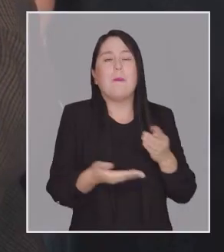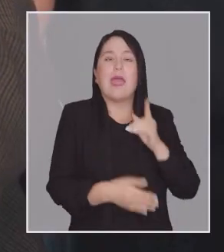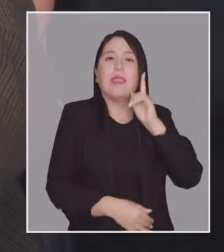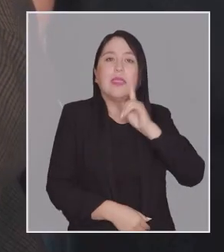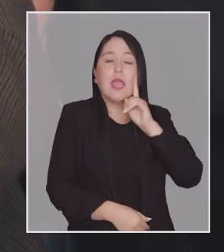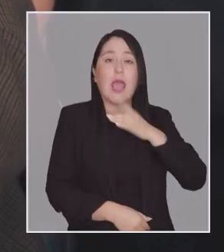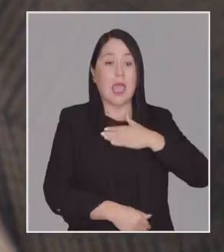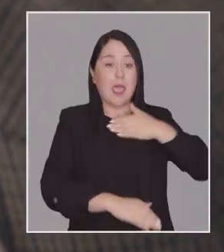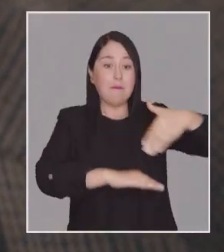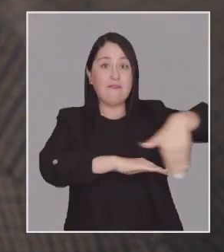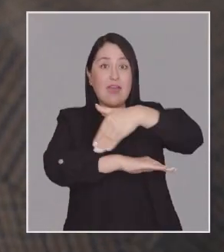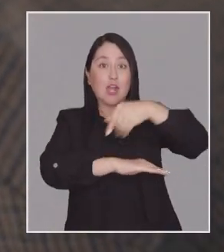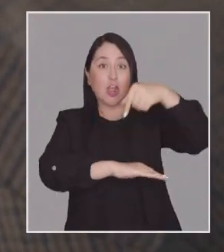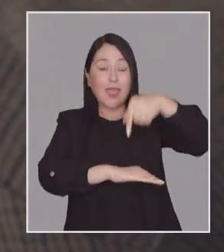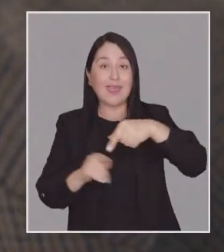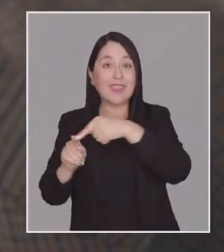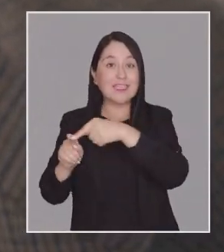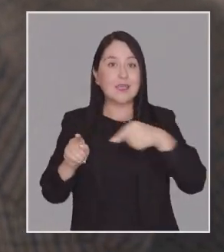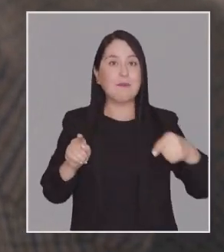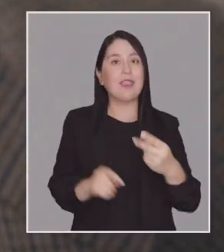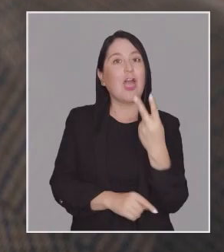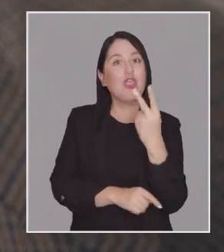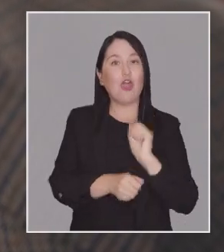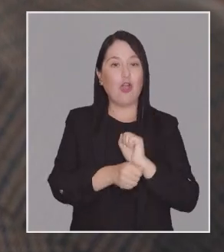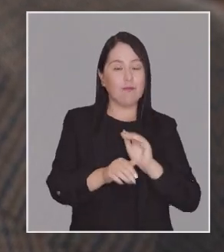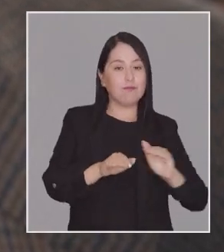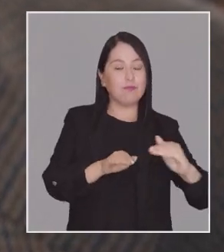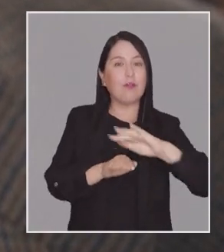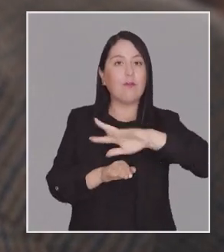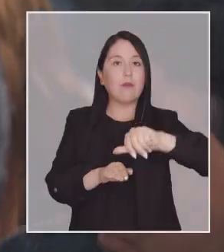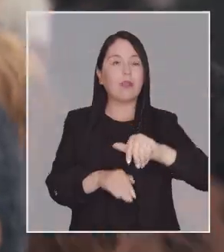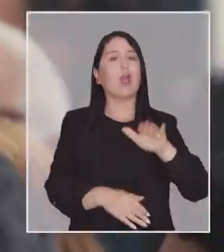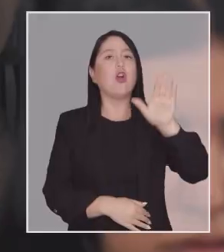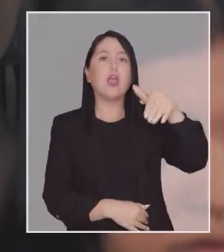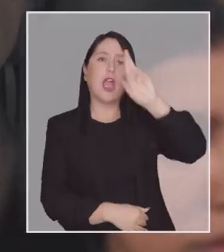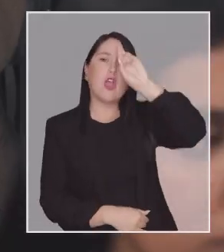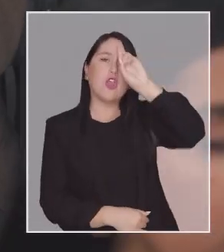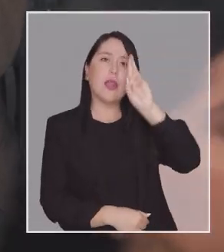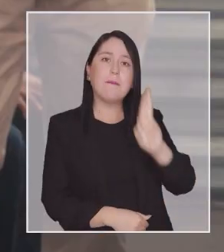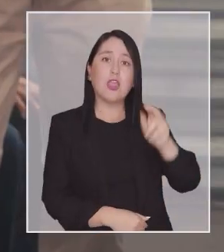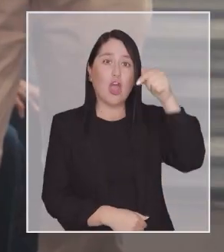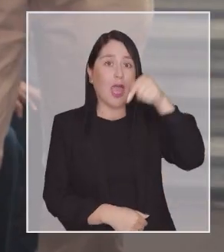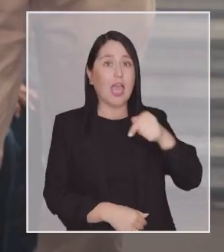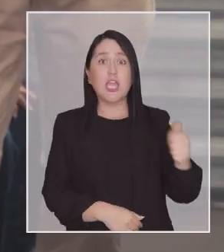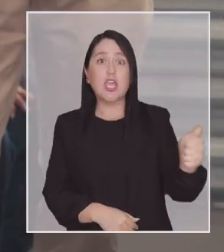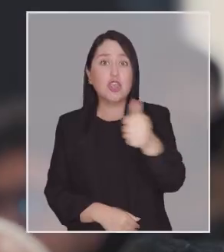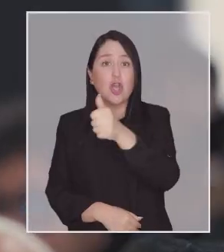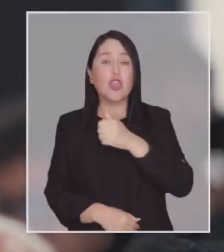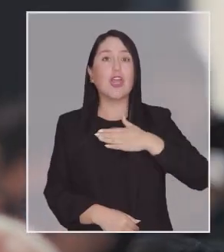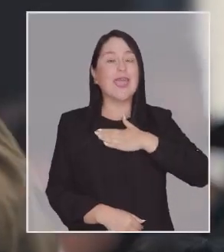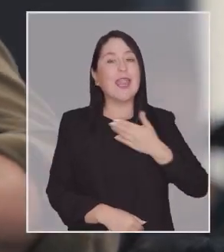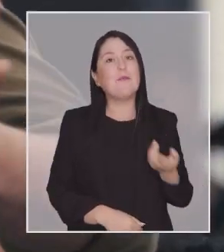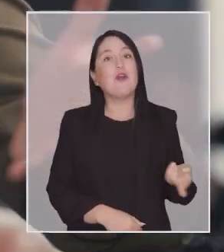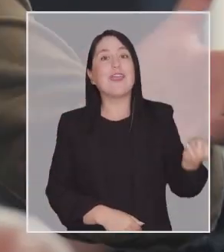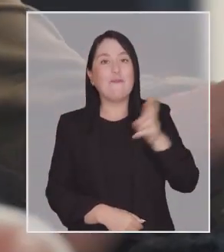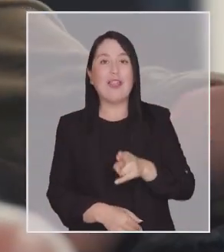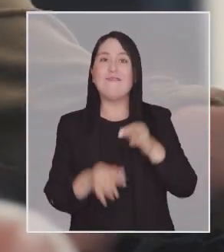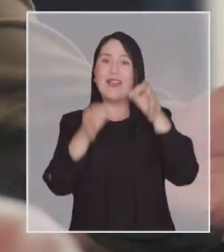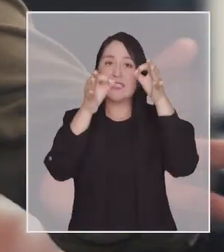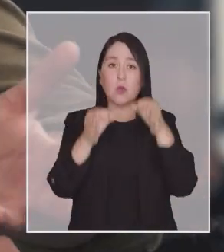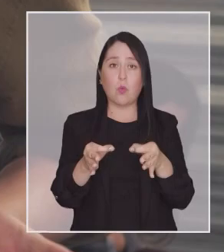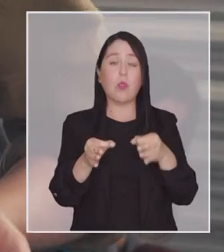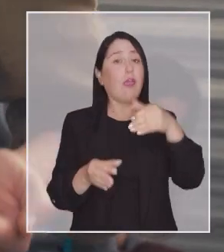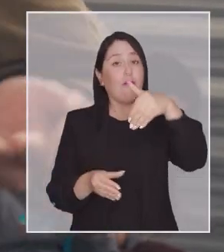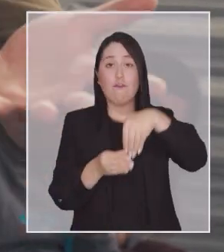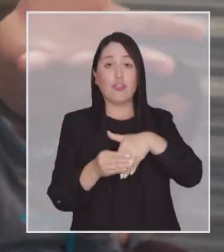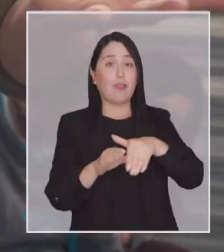¿Cómo que mentira? En mi barrio esta semana hubieron dos portonazos. Oiga, con todo respeto, ¿ah? Pero aquí, todos los que queremos que vuelva